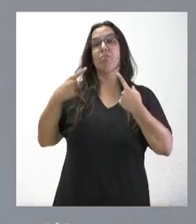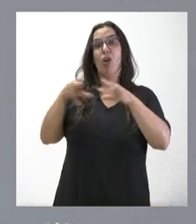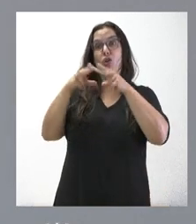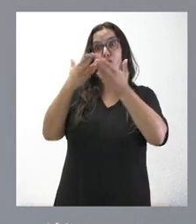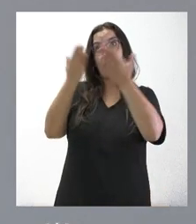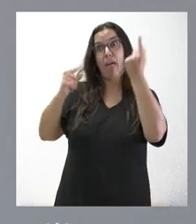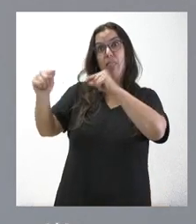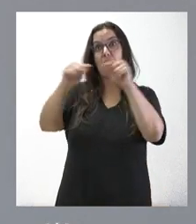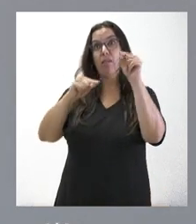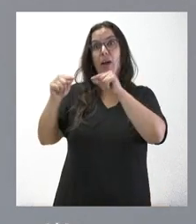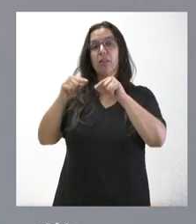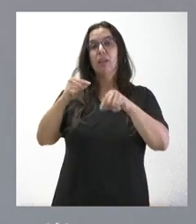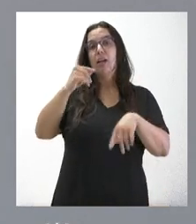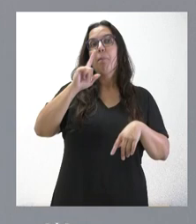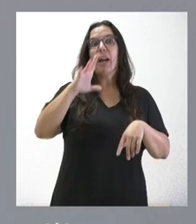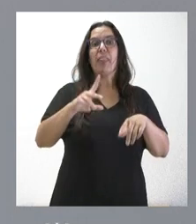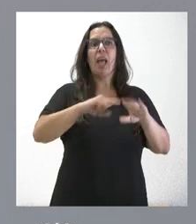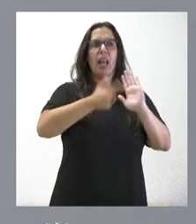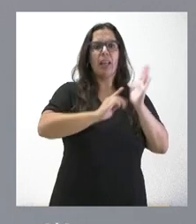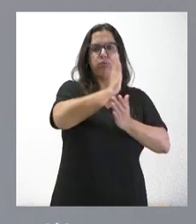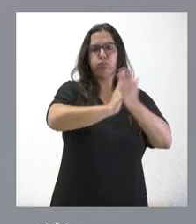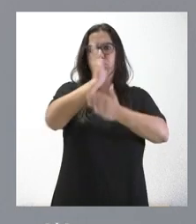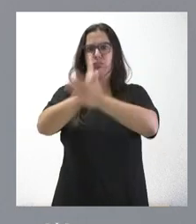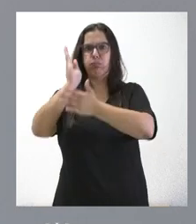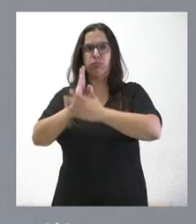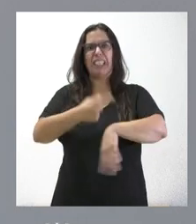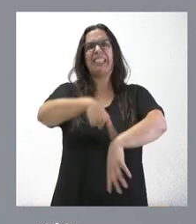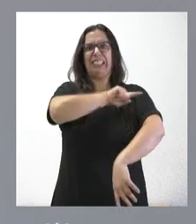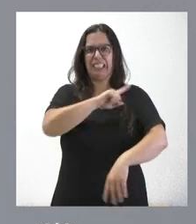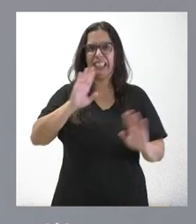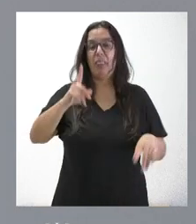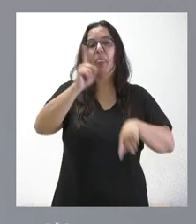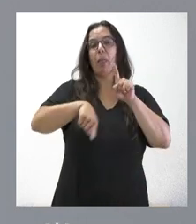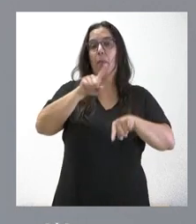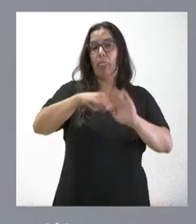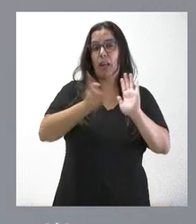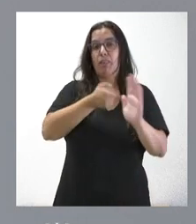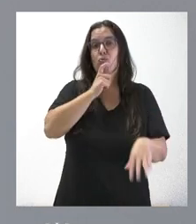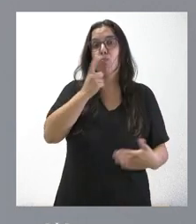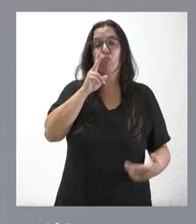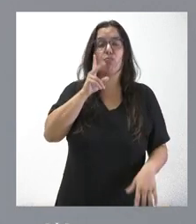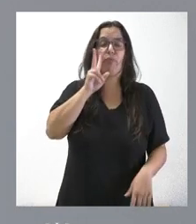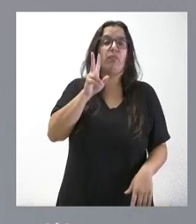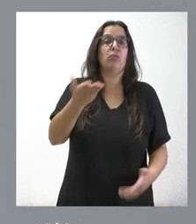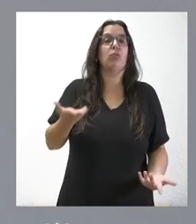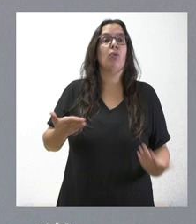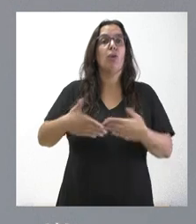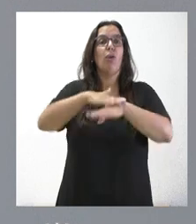exceso de producción legislativa, de que depende cómo sean las leyes. Hemos visto un Gobierno que